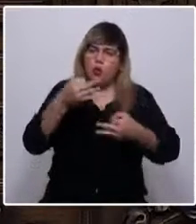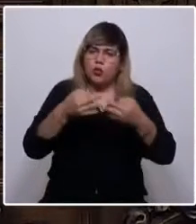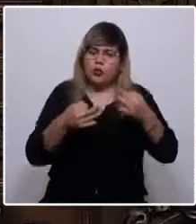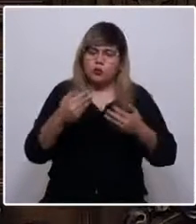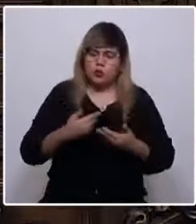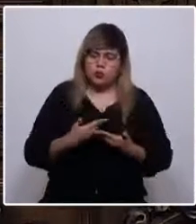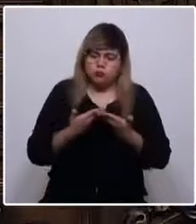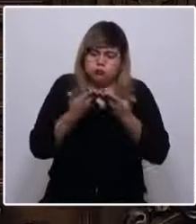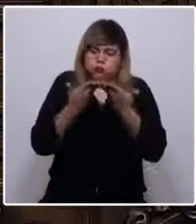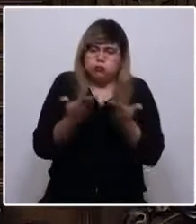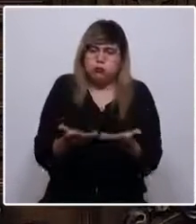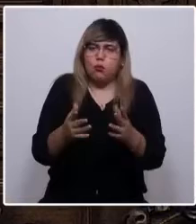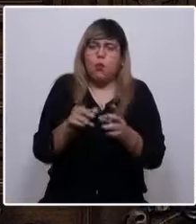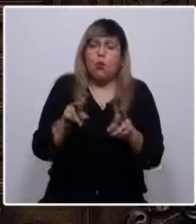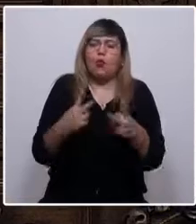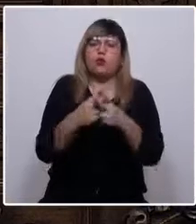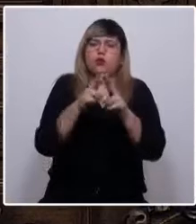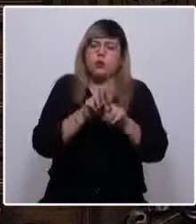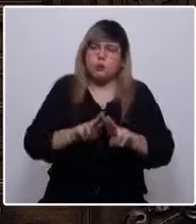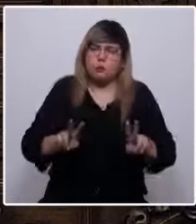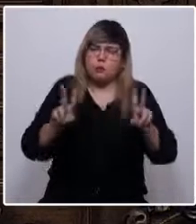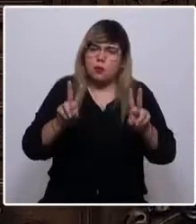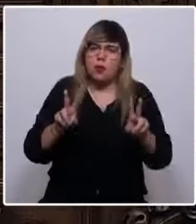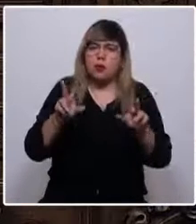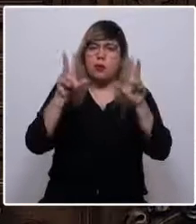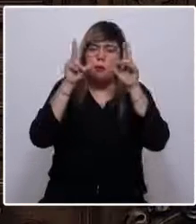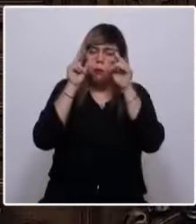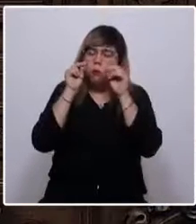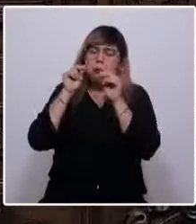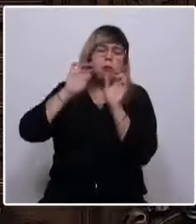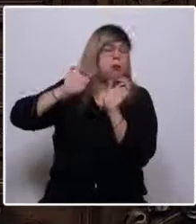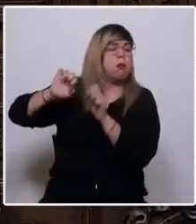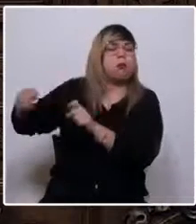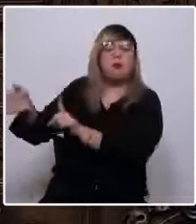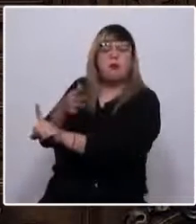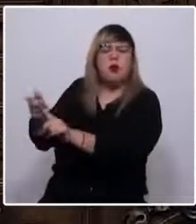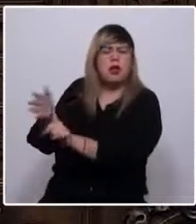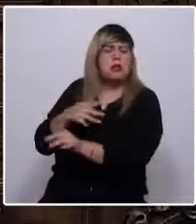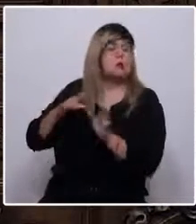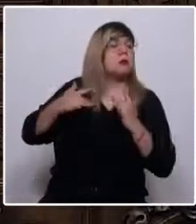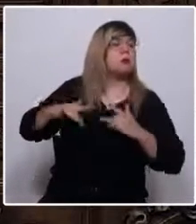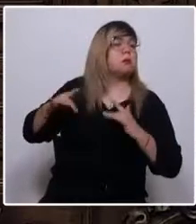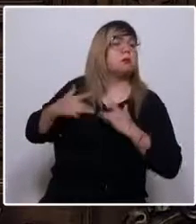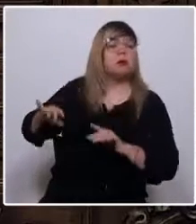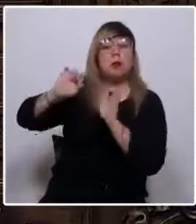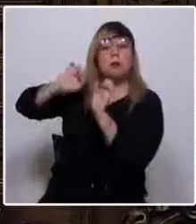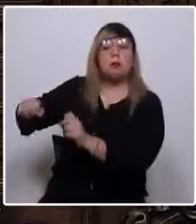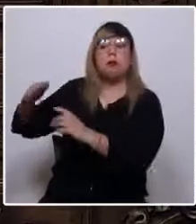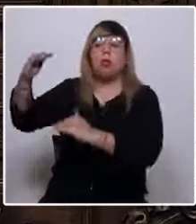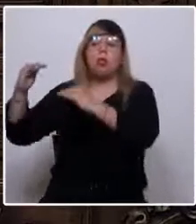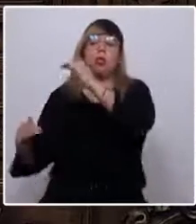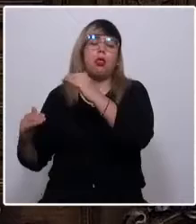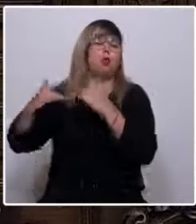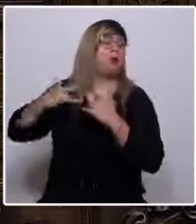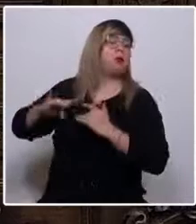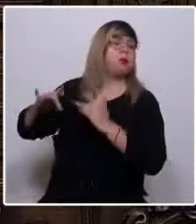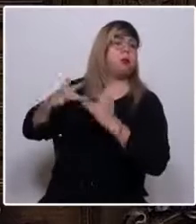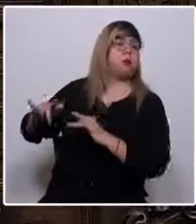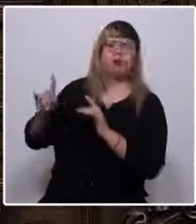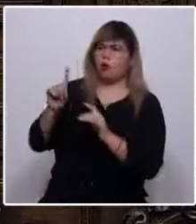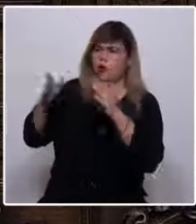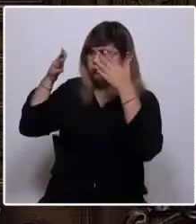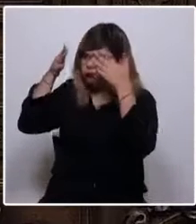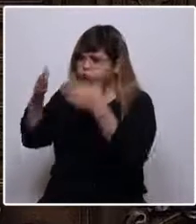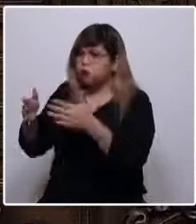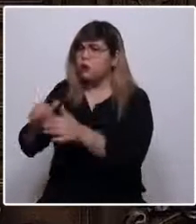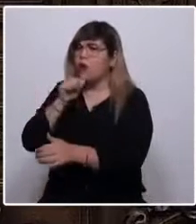como constructor de paz, sin cerrar los ojos a la realidad violenta e injusta, sin ignorar la desigualdad asfixiante y la